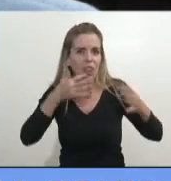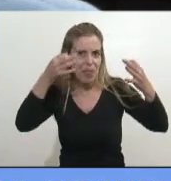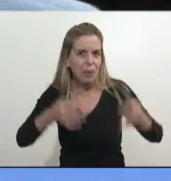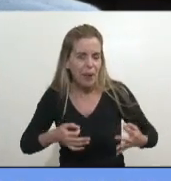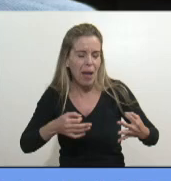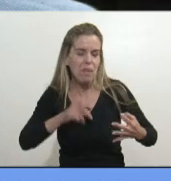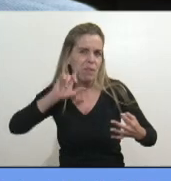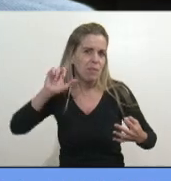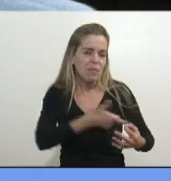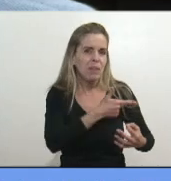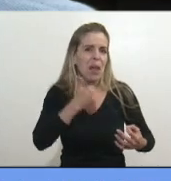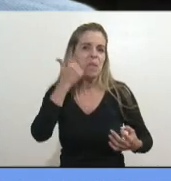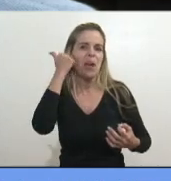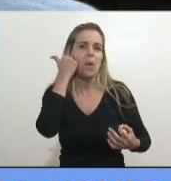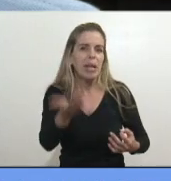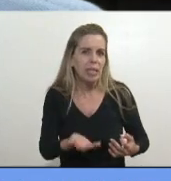a hacer en la provincia.